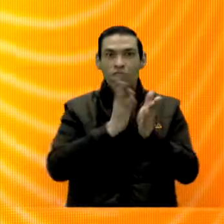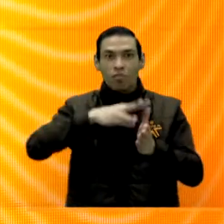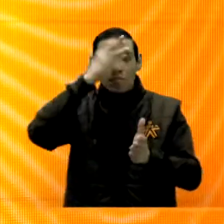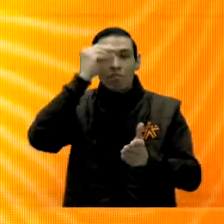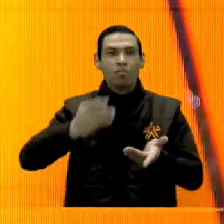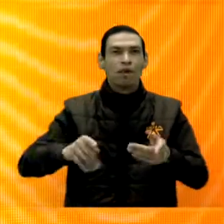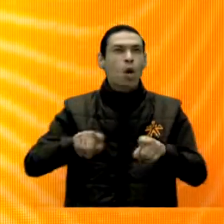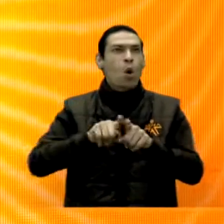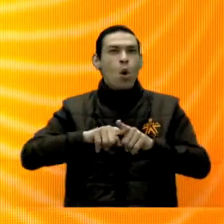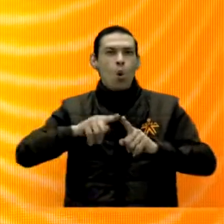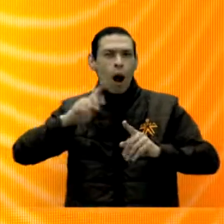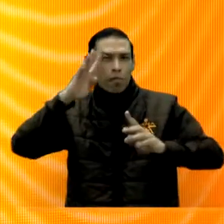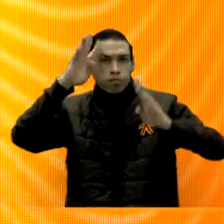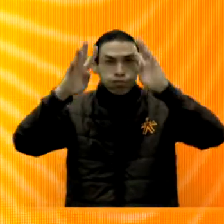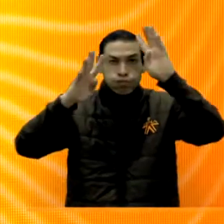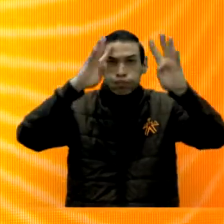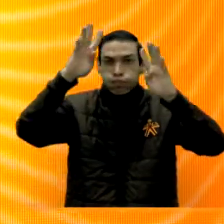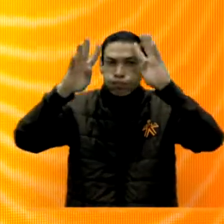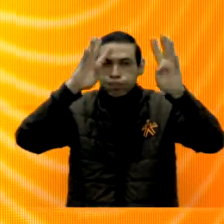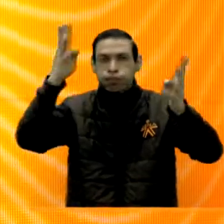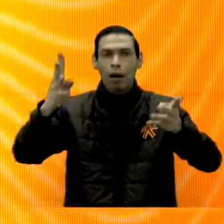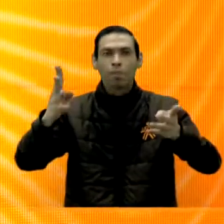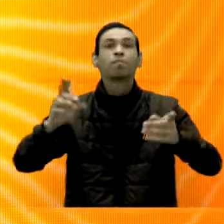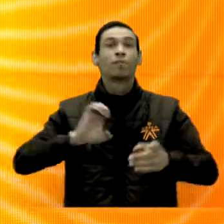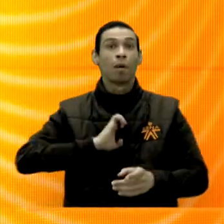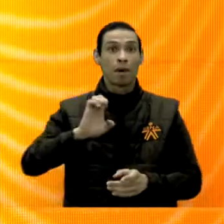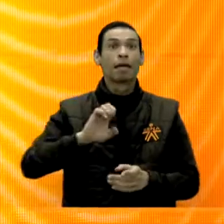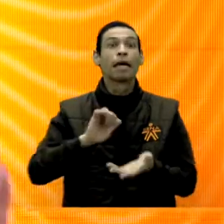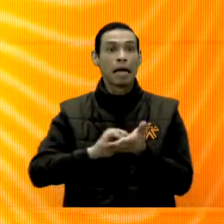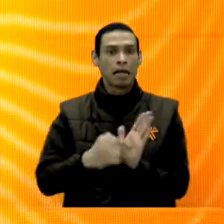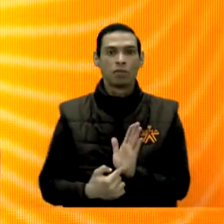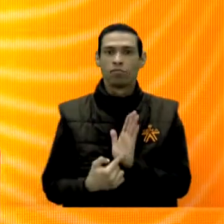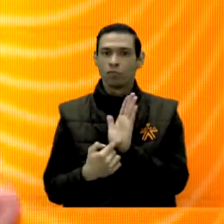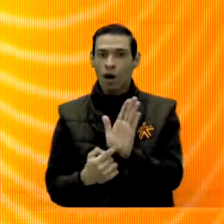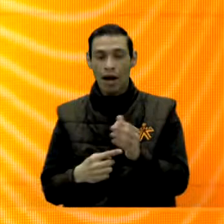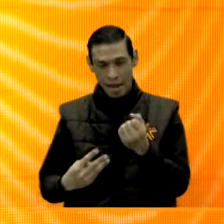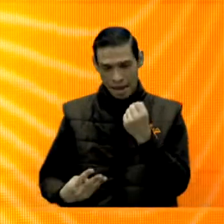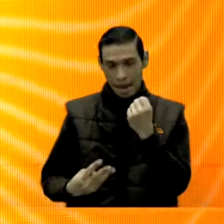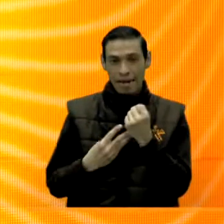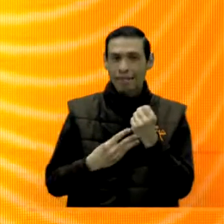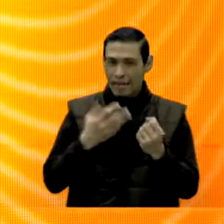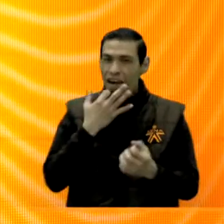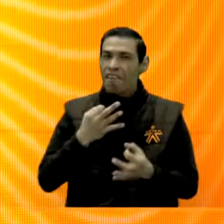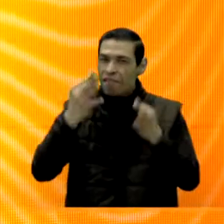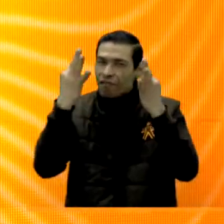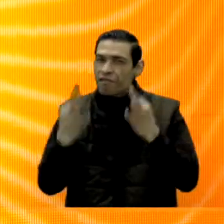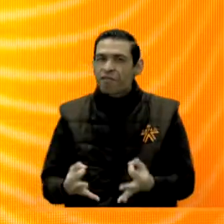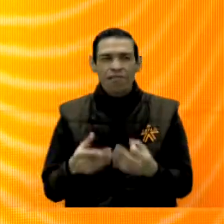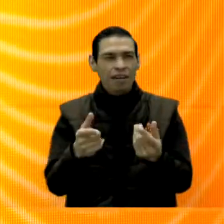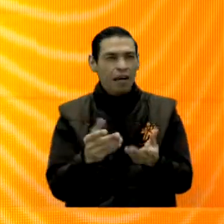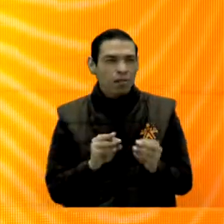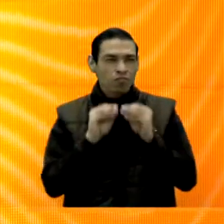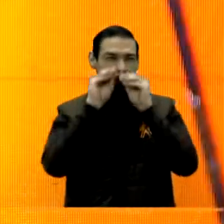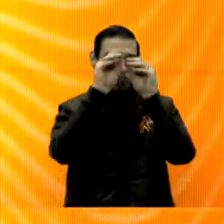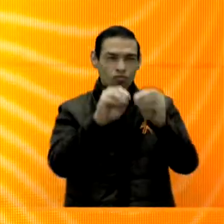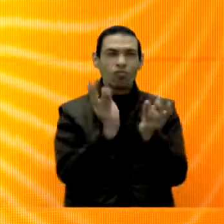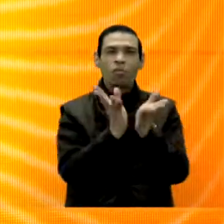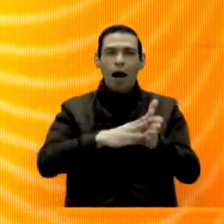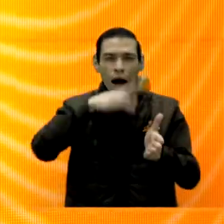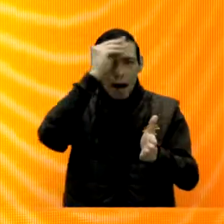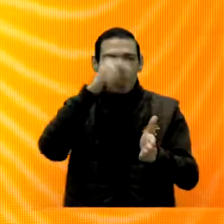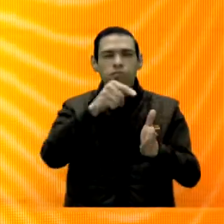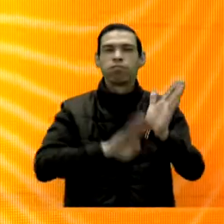aprendices y los emprendimientos que puedan tener, dan cuenta si el CENA está entregando a la sociedad aquellos aprendices